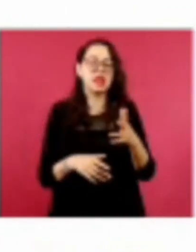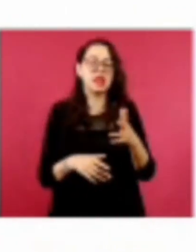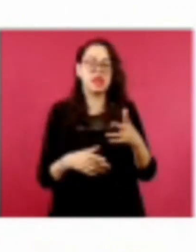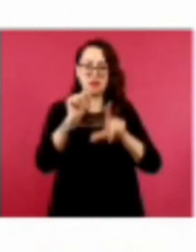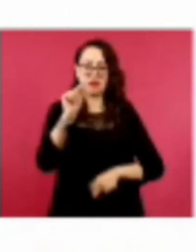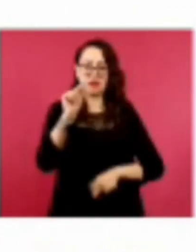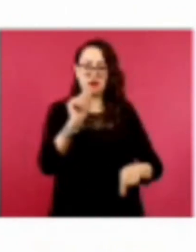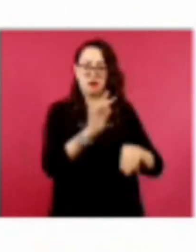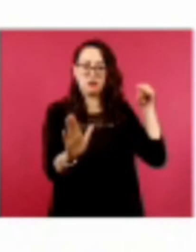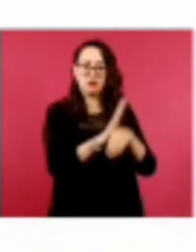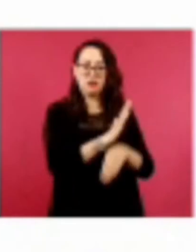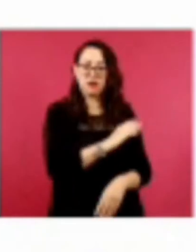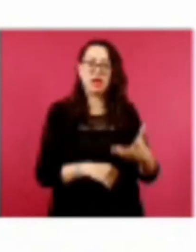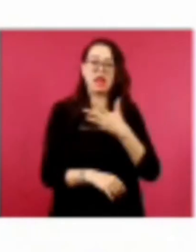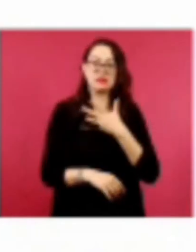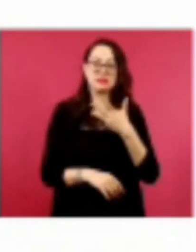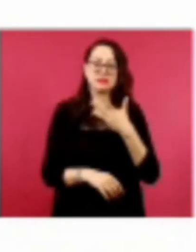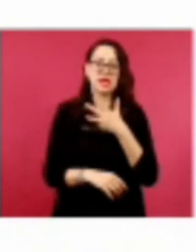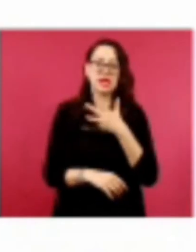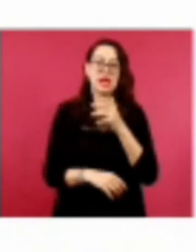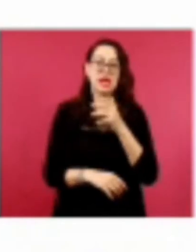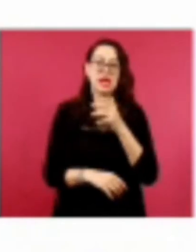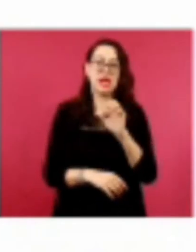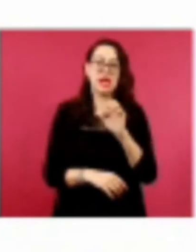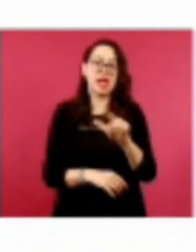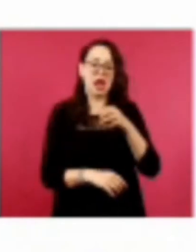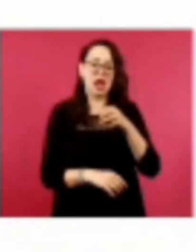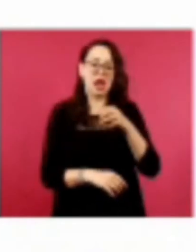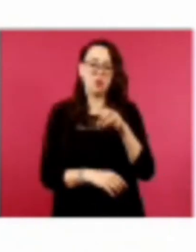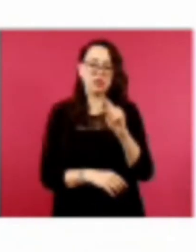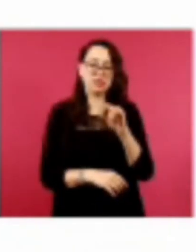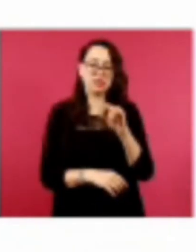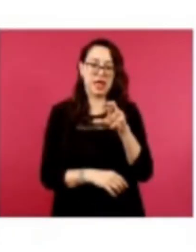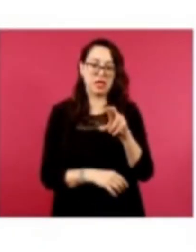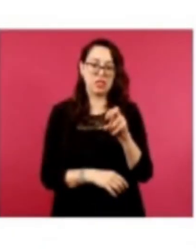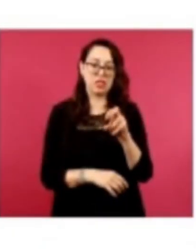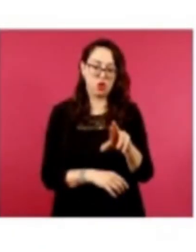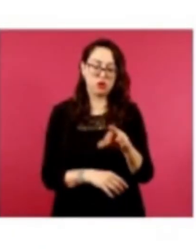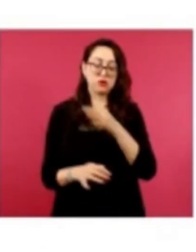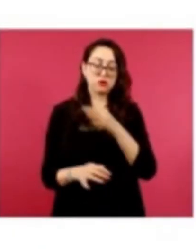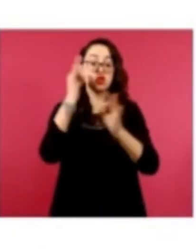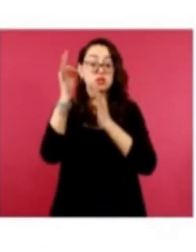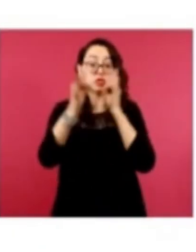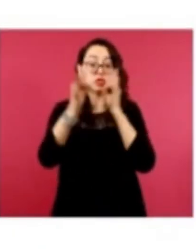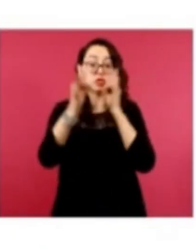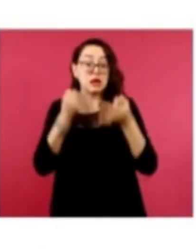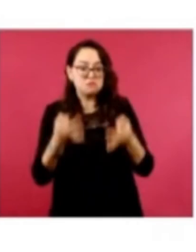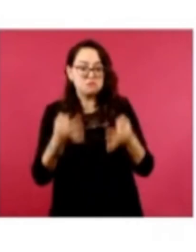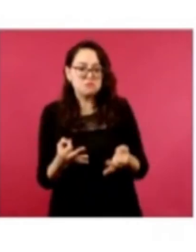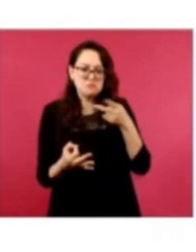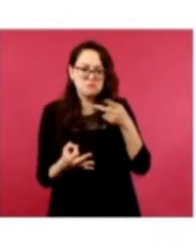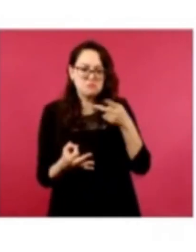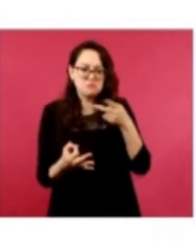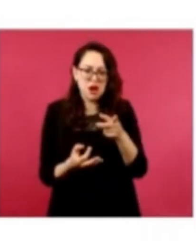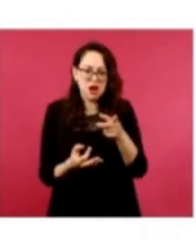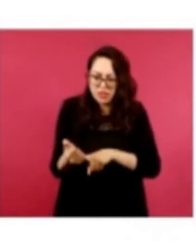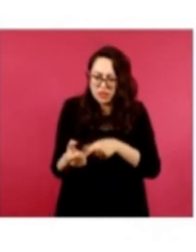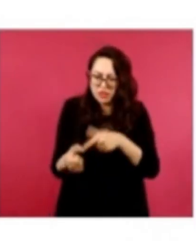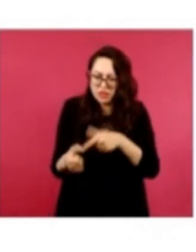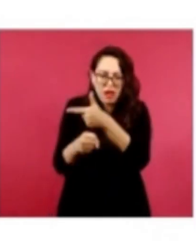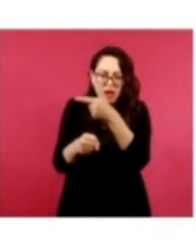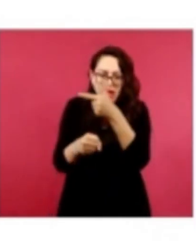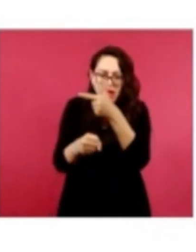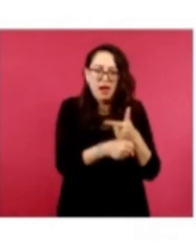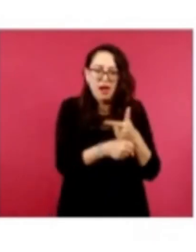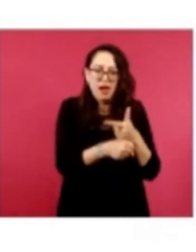desestabilizar al país. Aquí te presento la evidencia. Nos encontramos con la página que se llama La Moneda. los hechos. Este tipo de páginas son creadas con el propósito único de